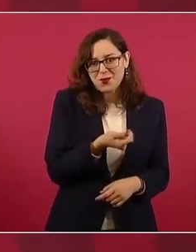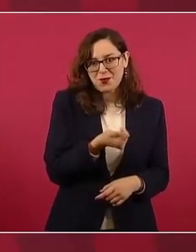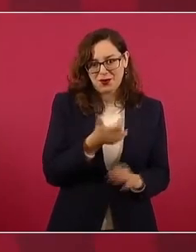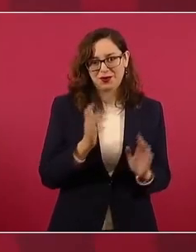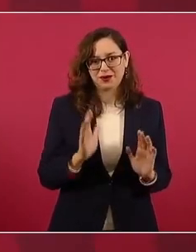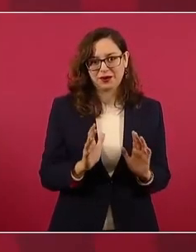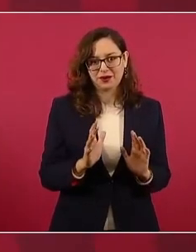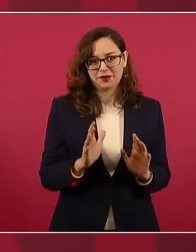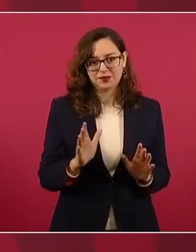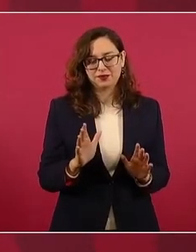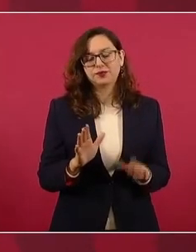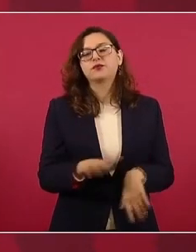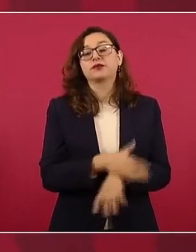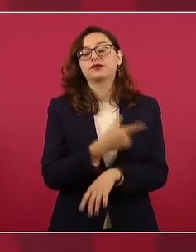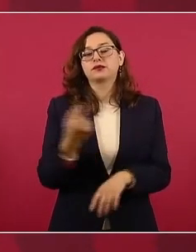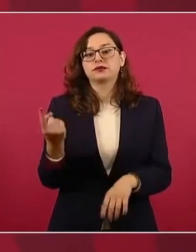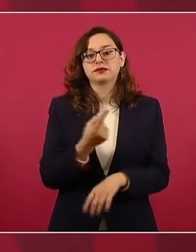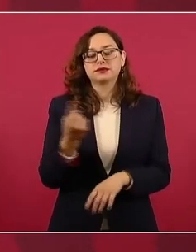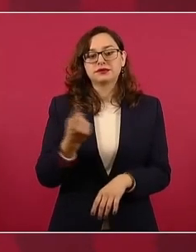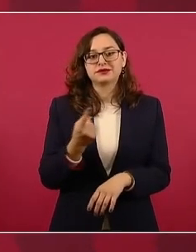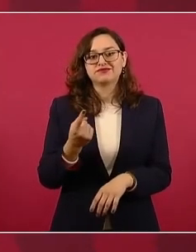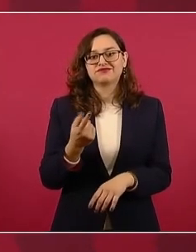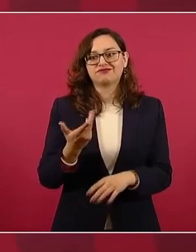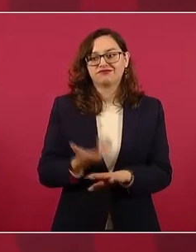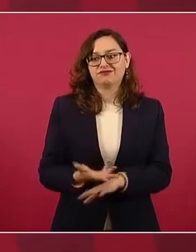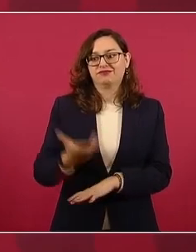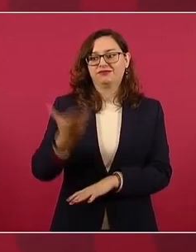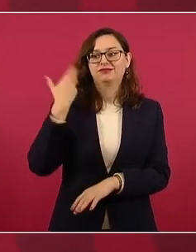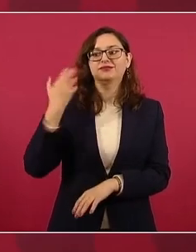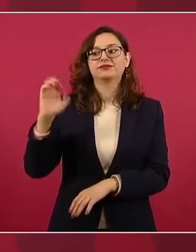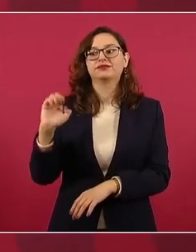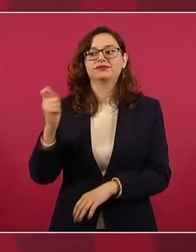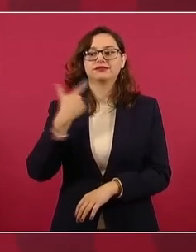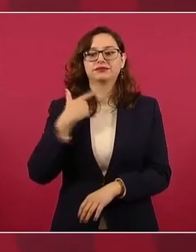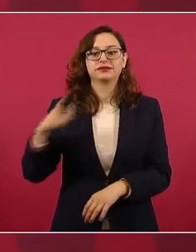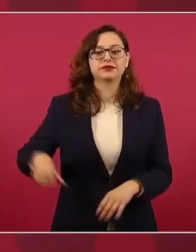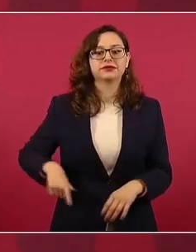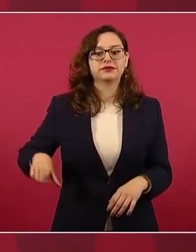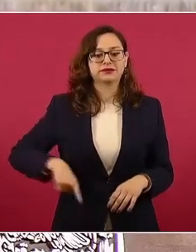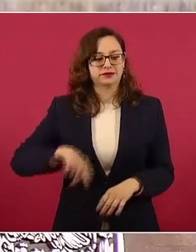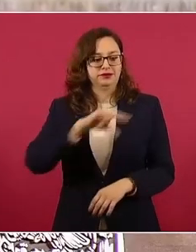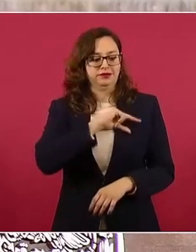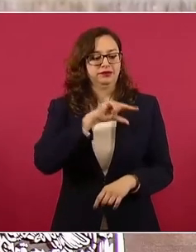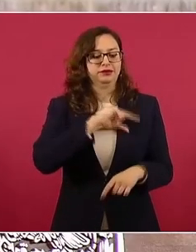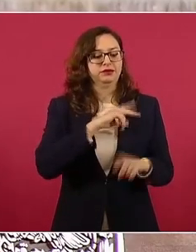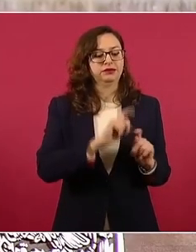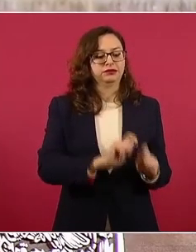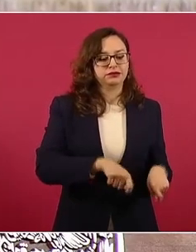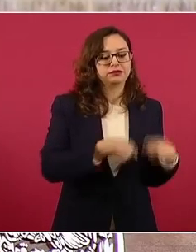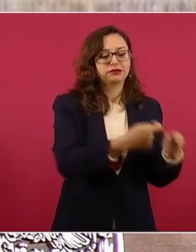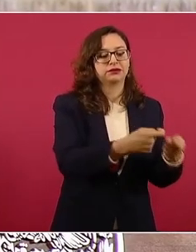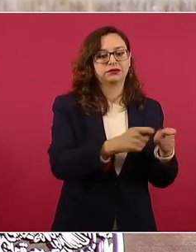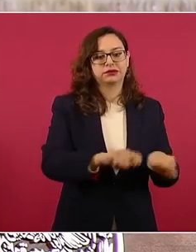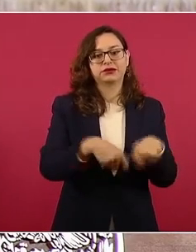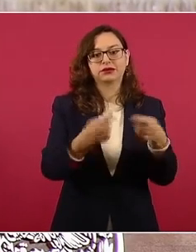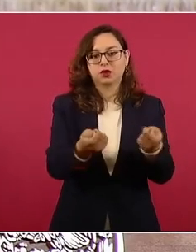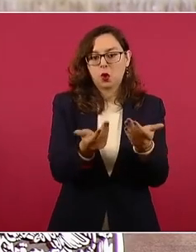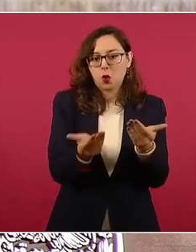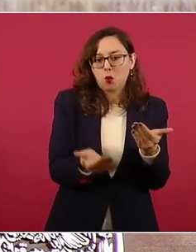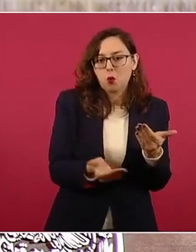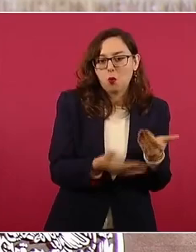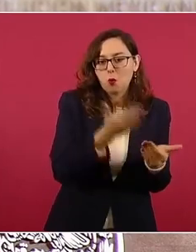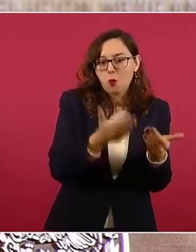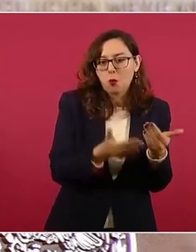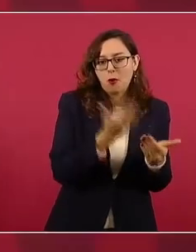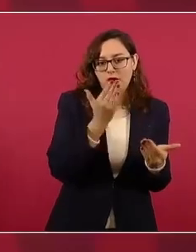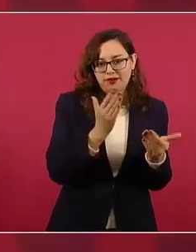litio, pues seguramente hubiesen